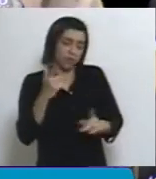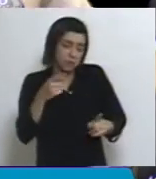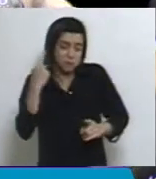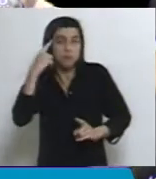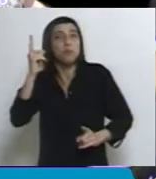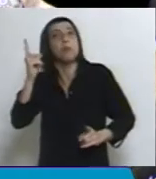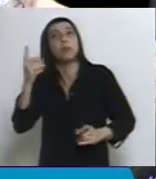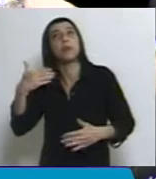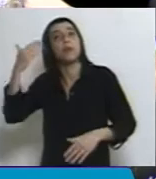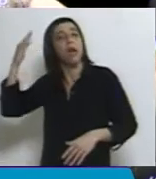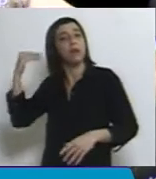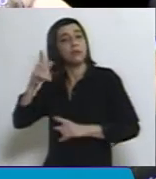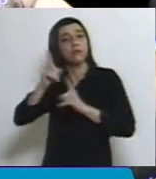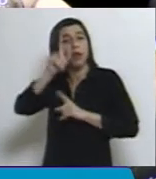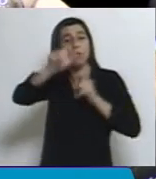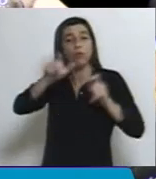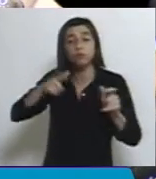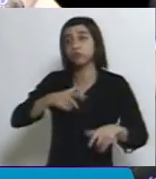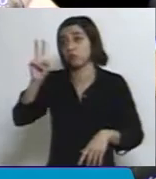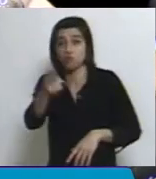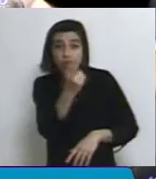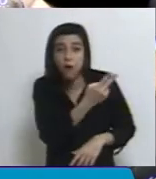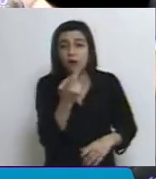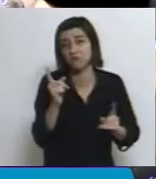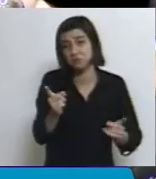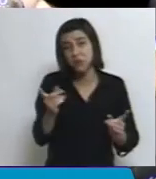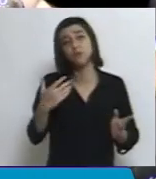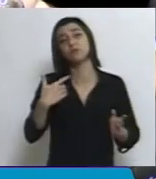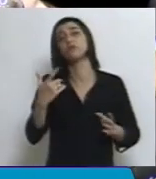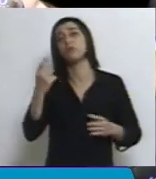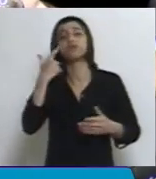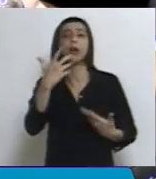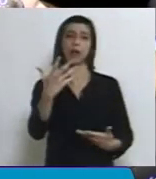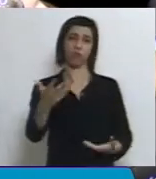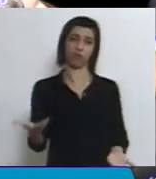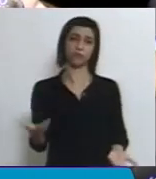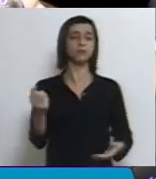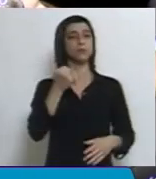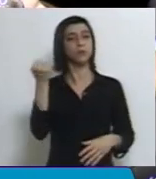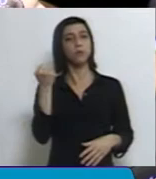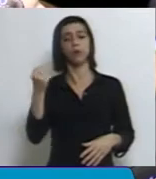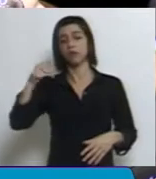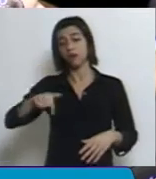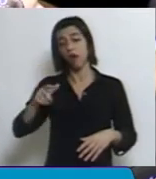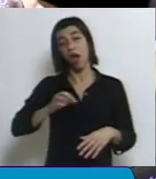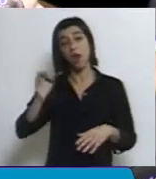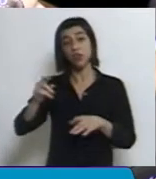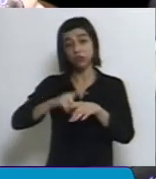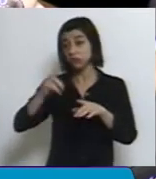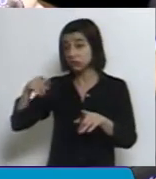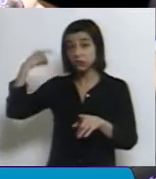por la defensa de nuestras Islas Malvinas puedan tener, luego de tantos años,